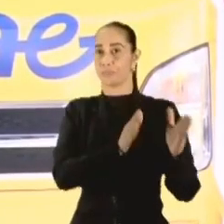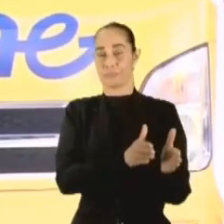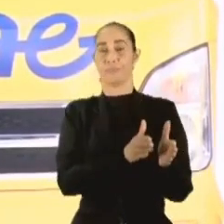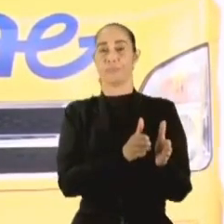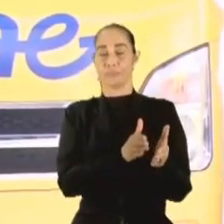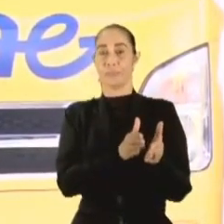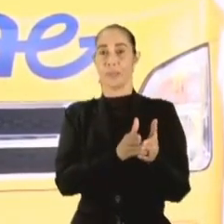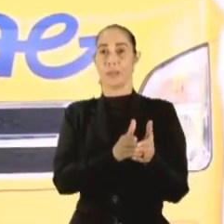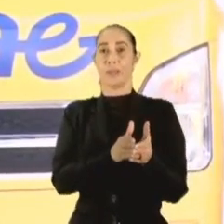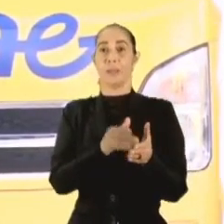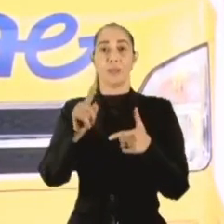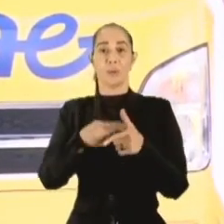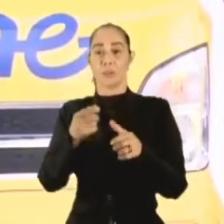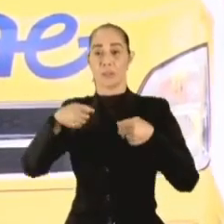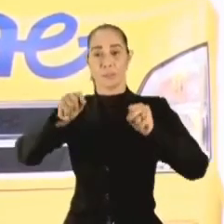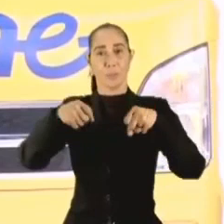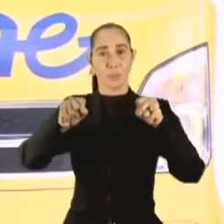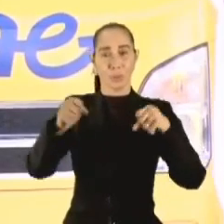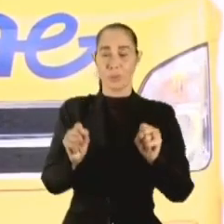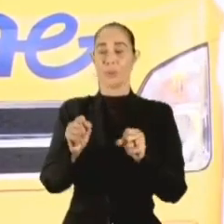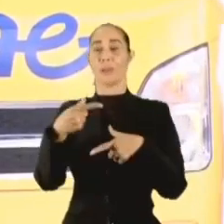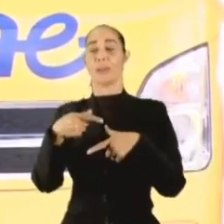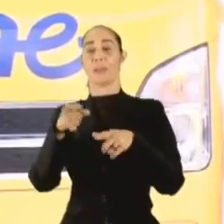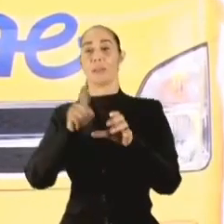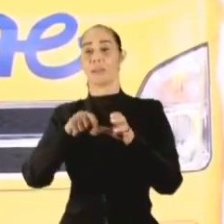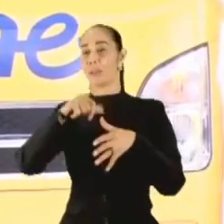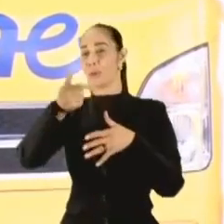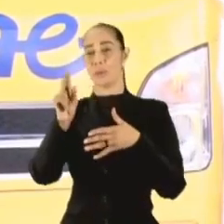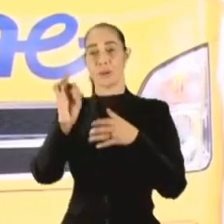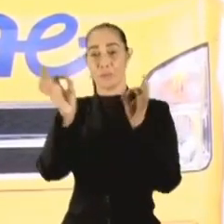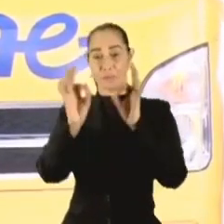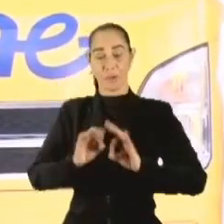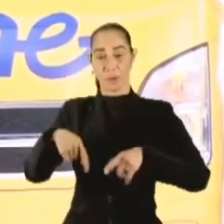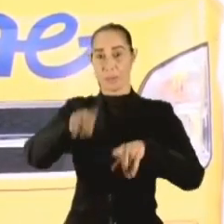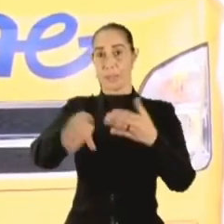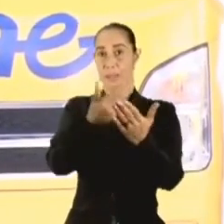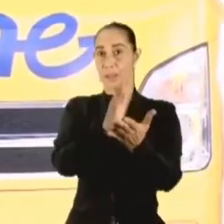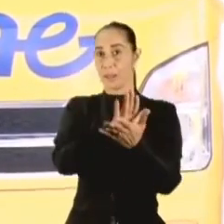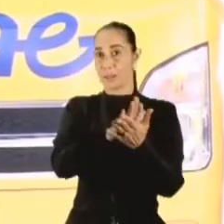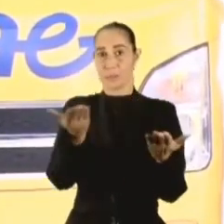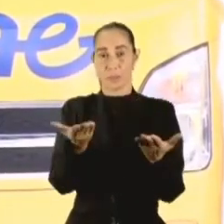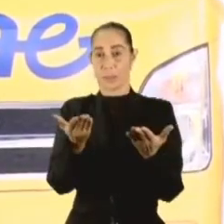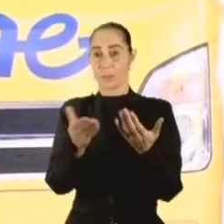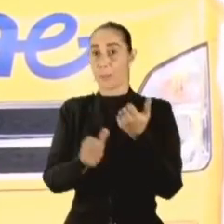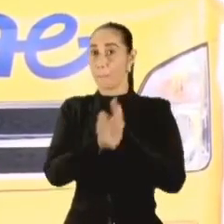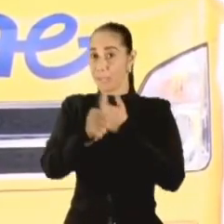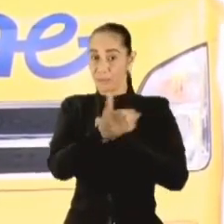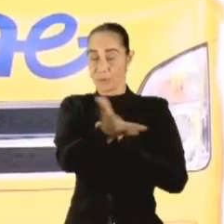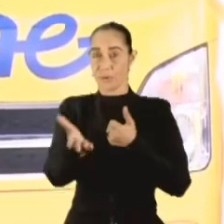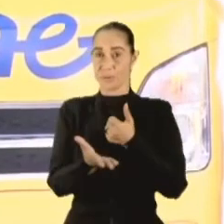pues tienen que ir en motoconchos o tienen que ir en otros en otras formas de transporte que no son seguros